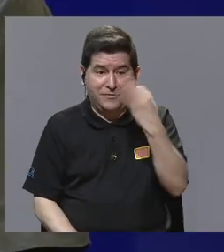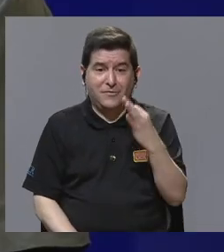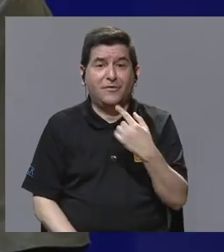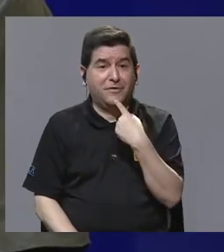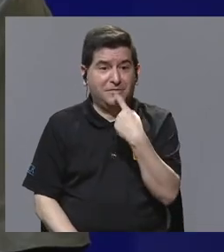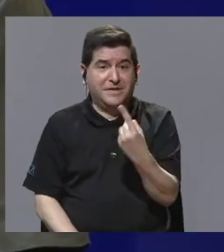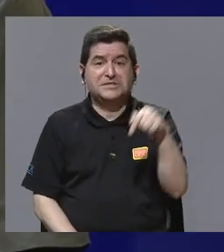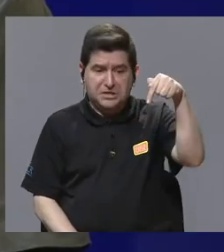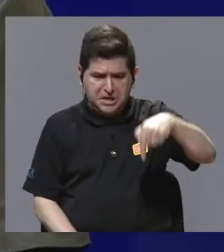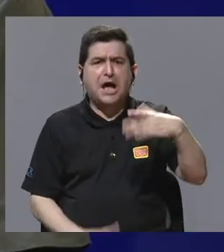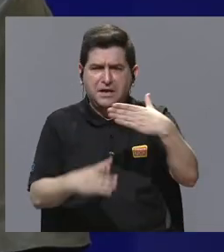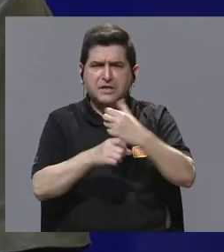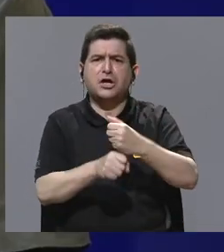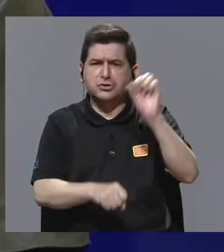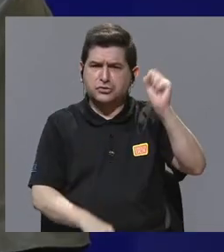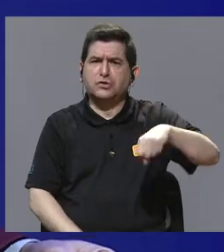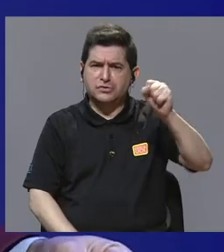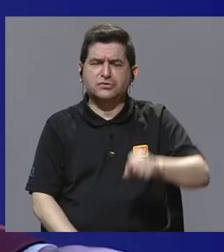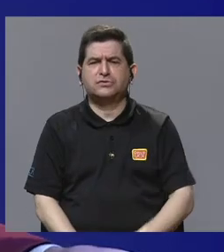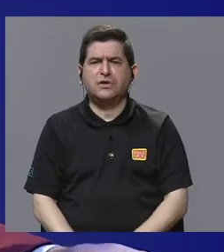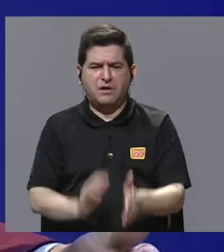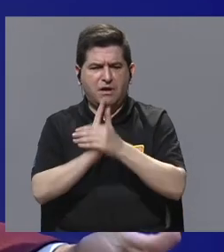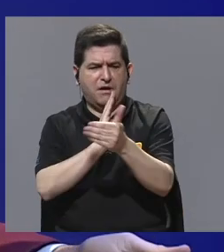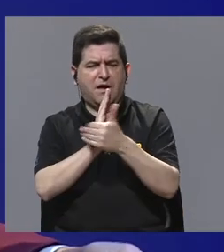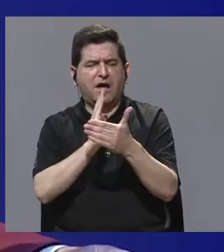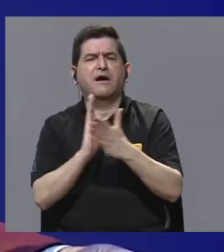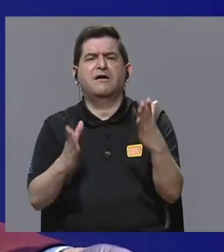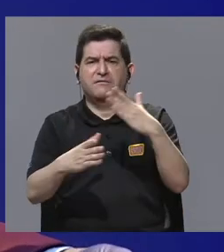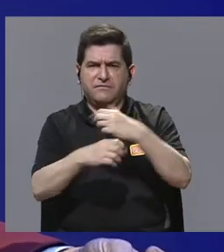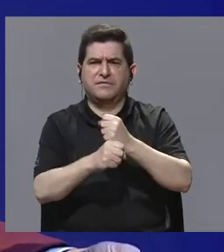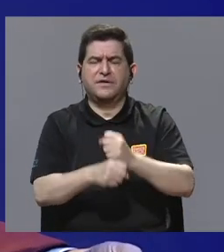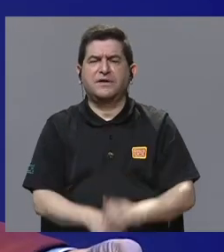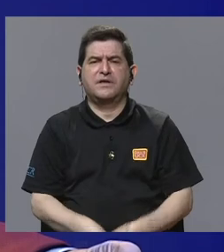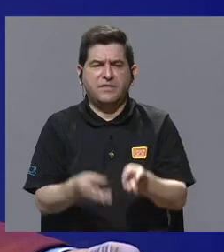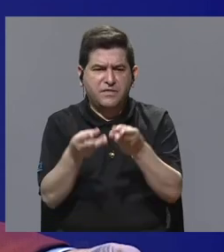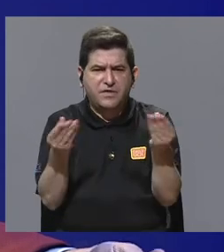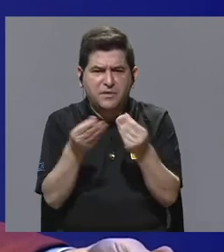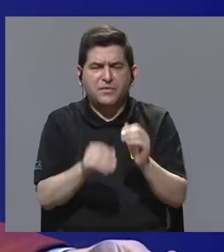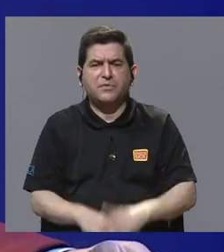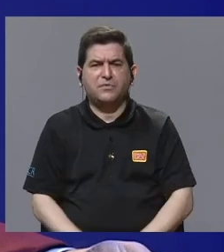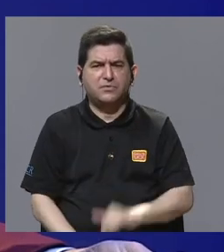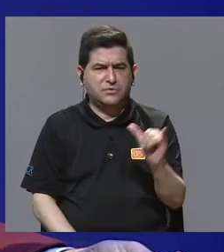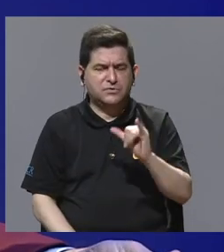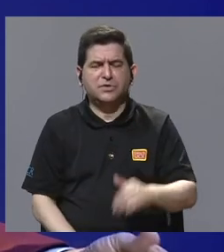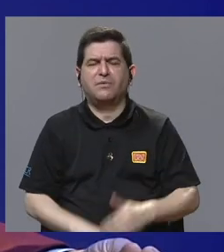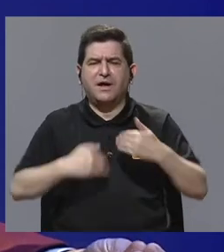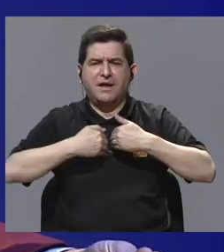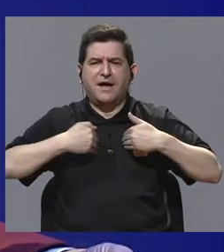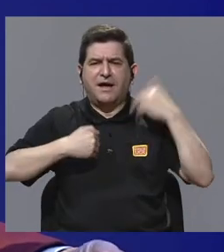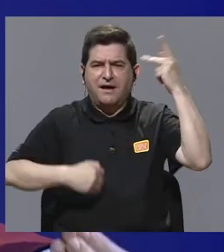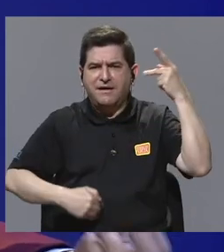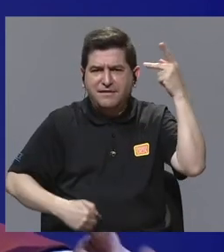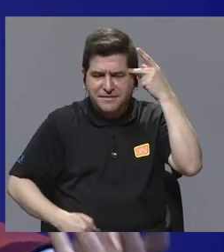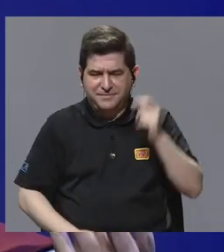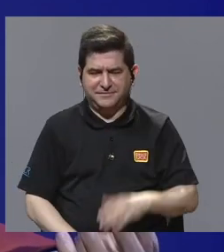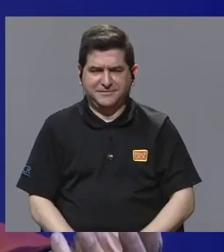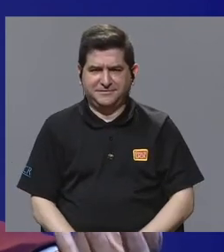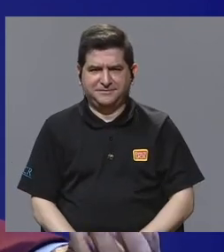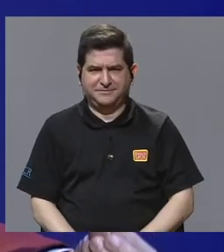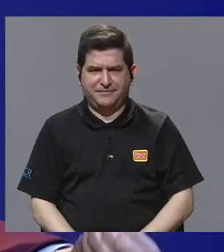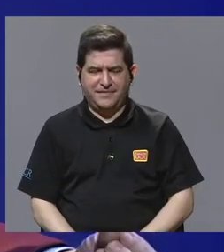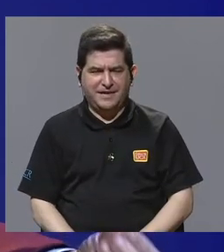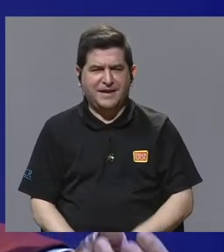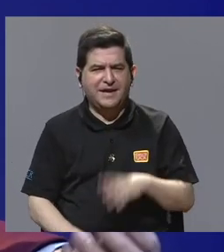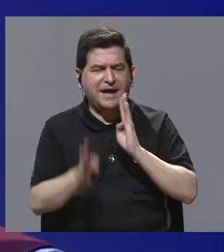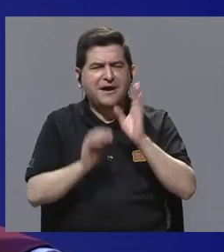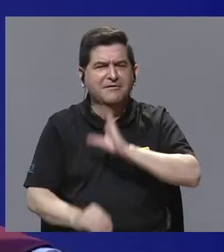es como se tiene que decir, es de aquí, claro. Tenemos la capacidad de hacer productos como animales políticos. Roberto, hablemos de